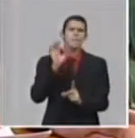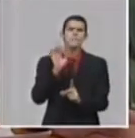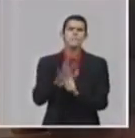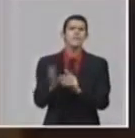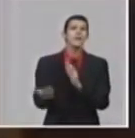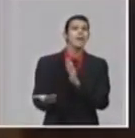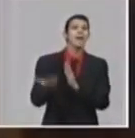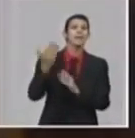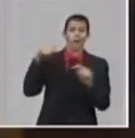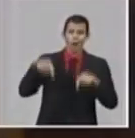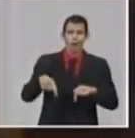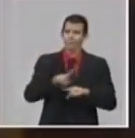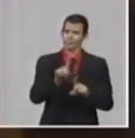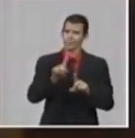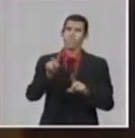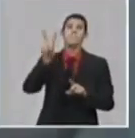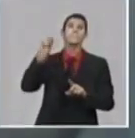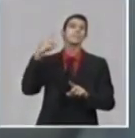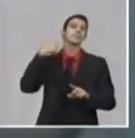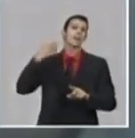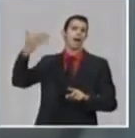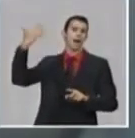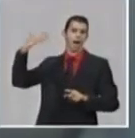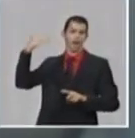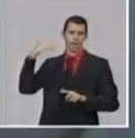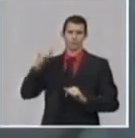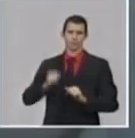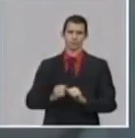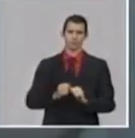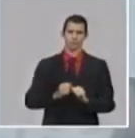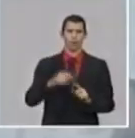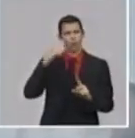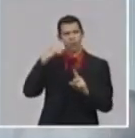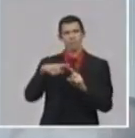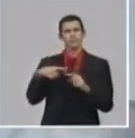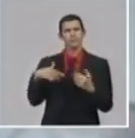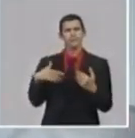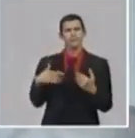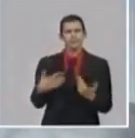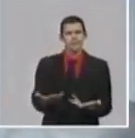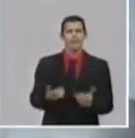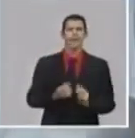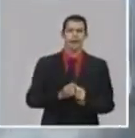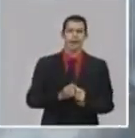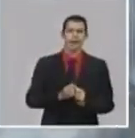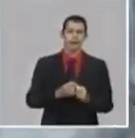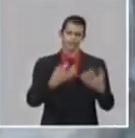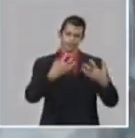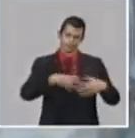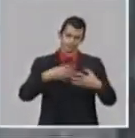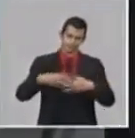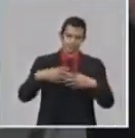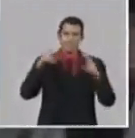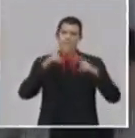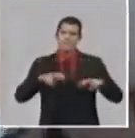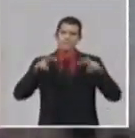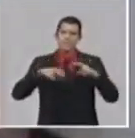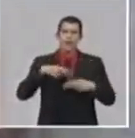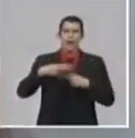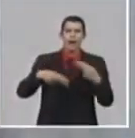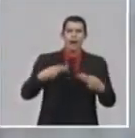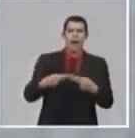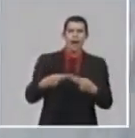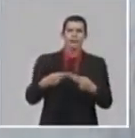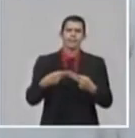20 años y está focalizado a la búsqueda de fármacos para el tratamiento de enfermedades inflamatorias crónicas,